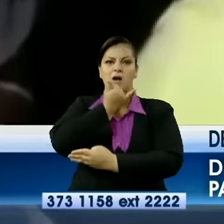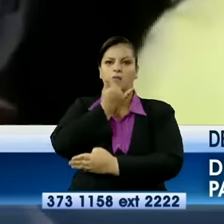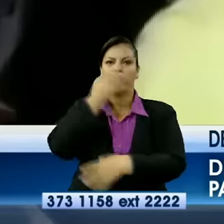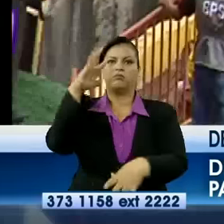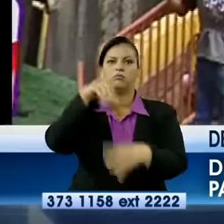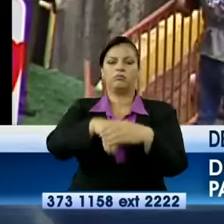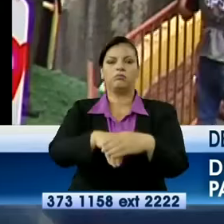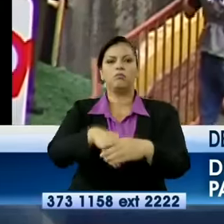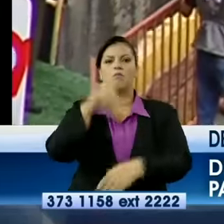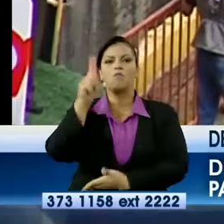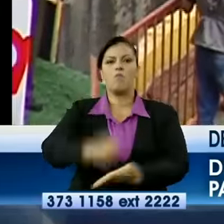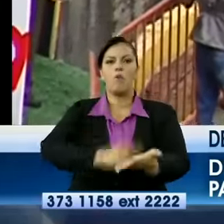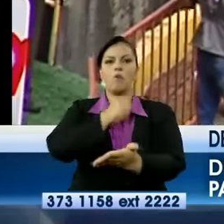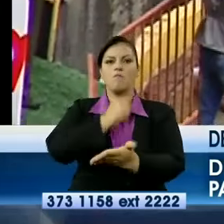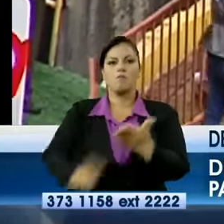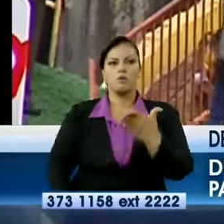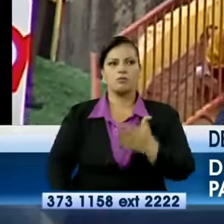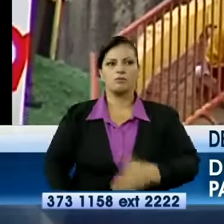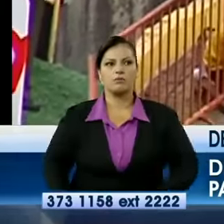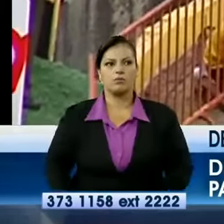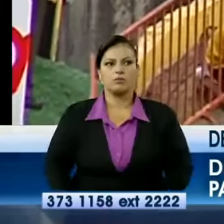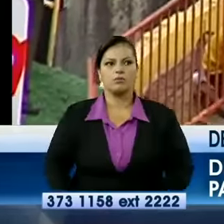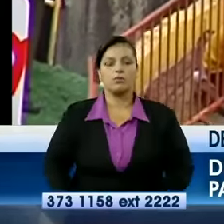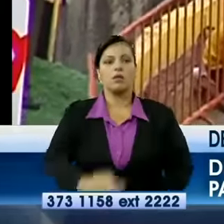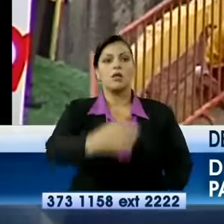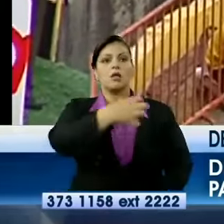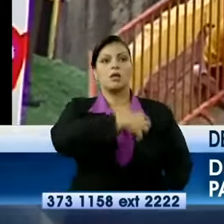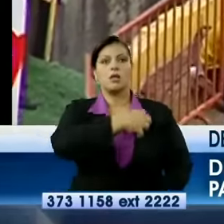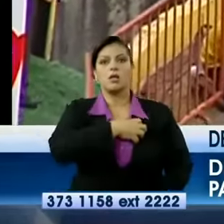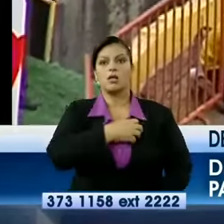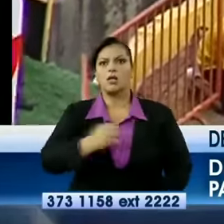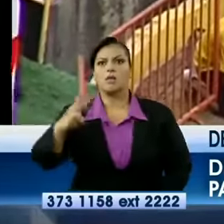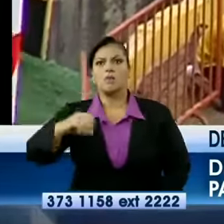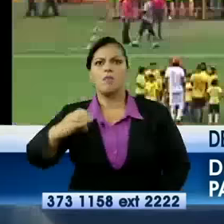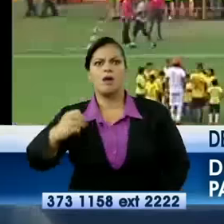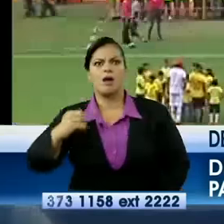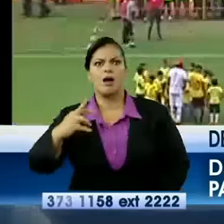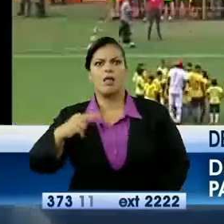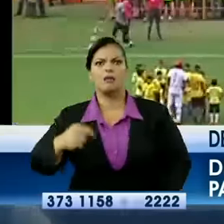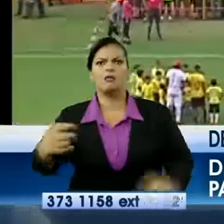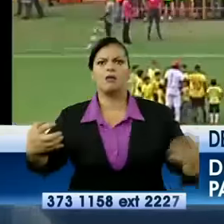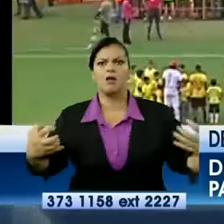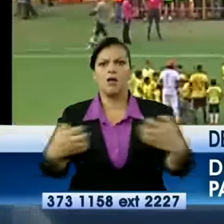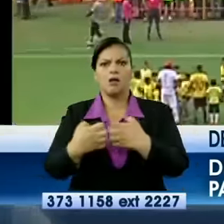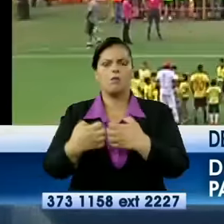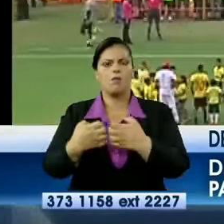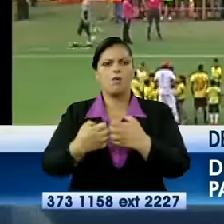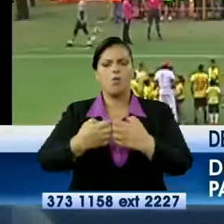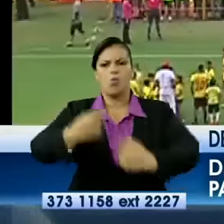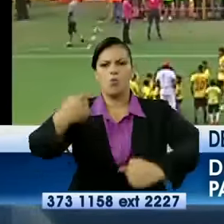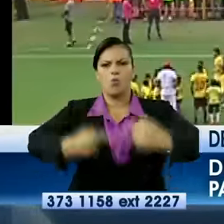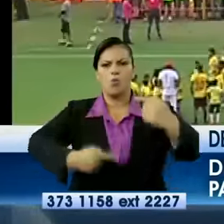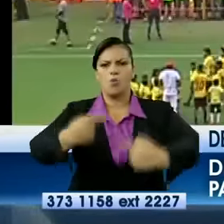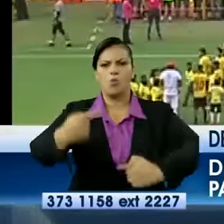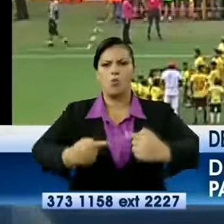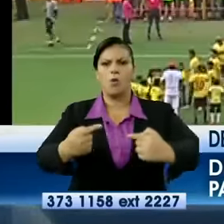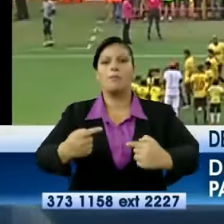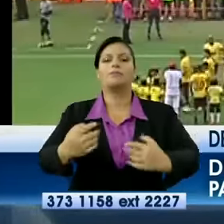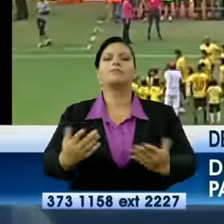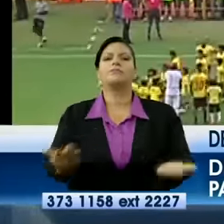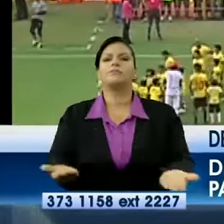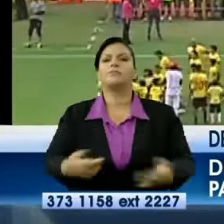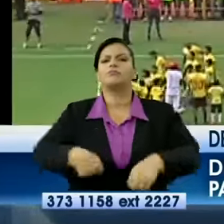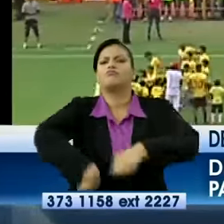daños graves. El duelo futbolístico entre Barcelona y Mácará se va a retomar este lunes 6 de febrero al mediodía